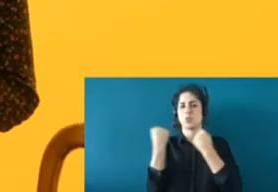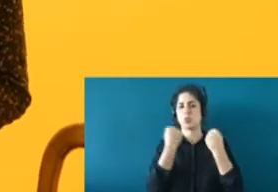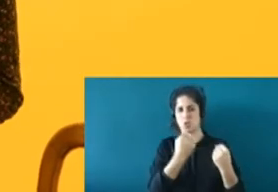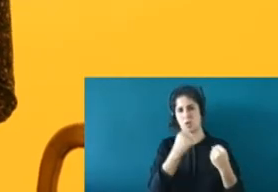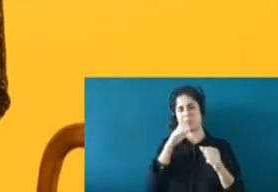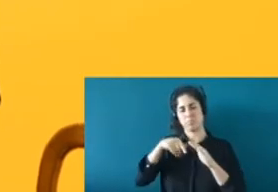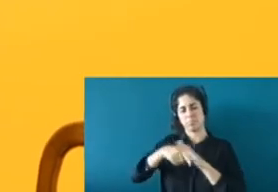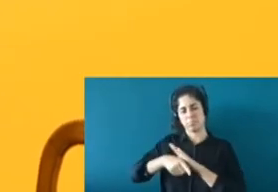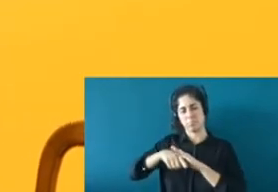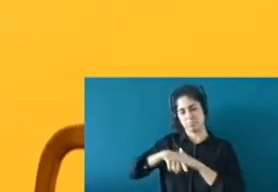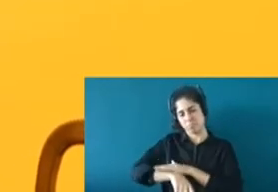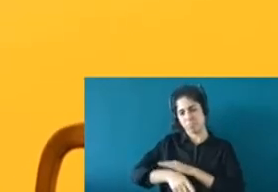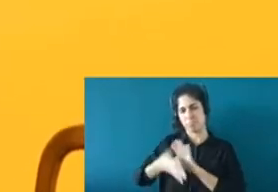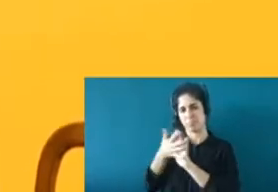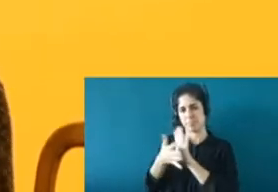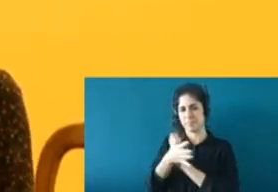él.